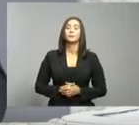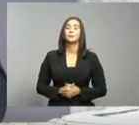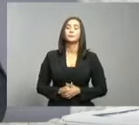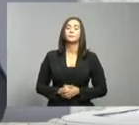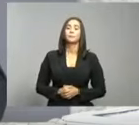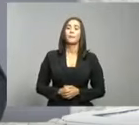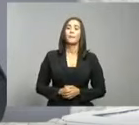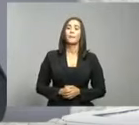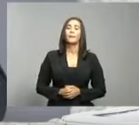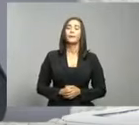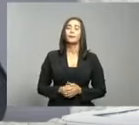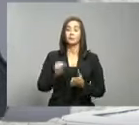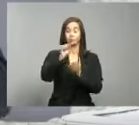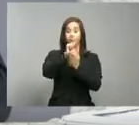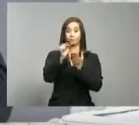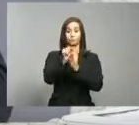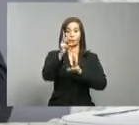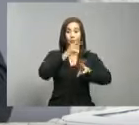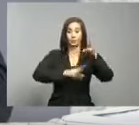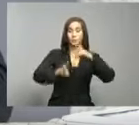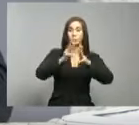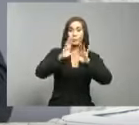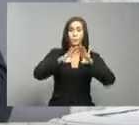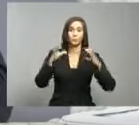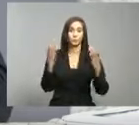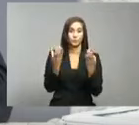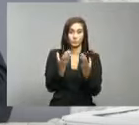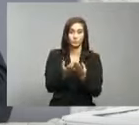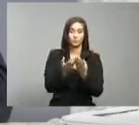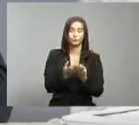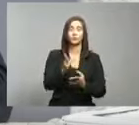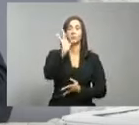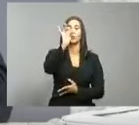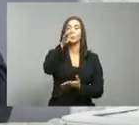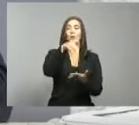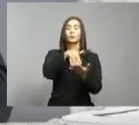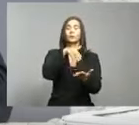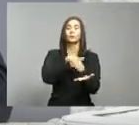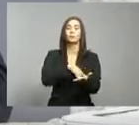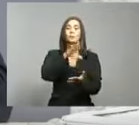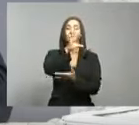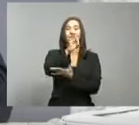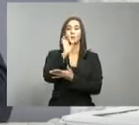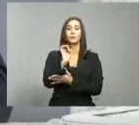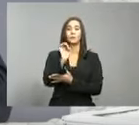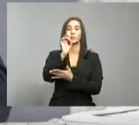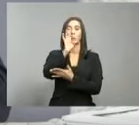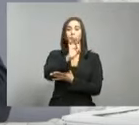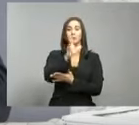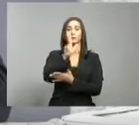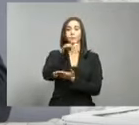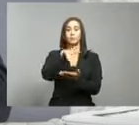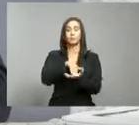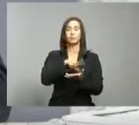La situación global es de 8.993